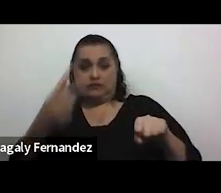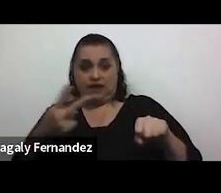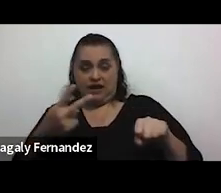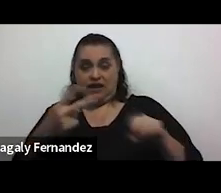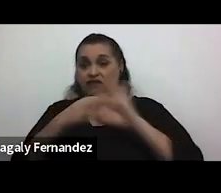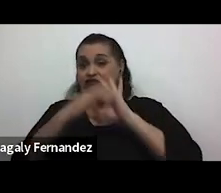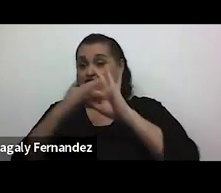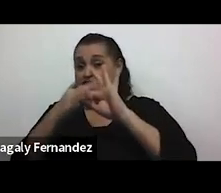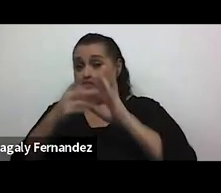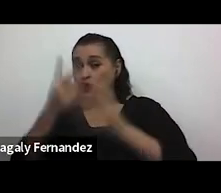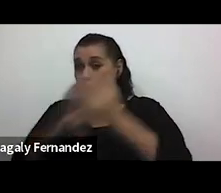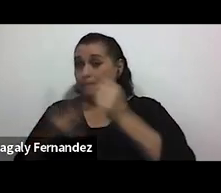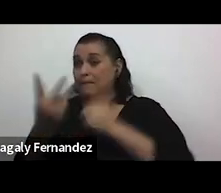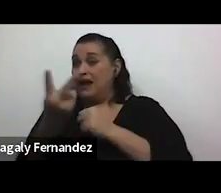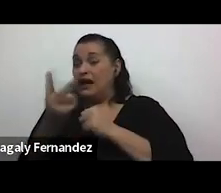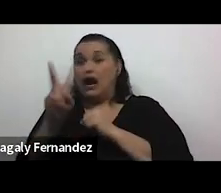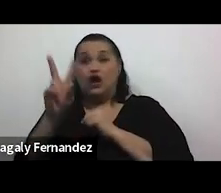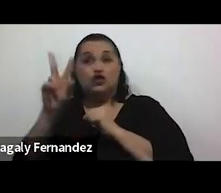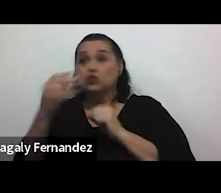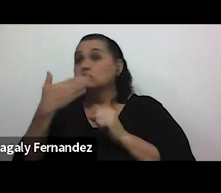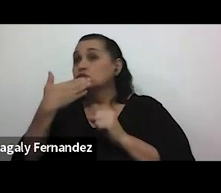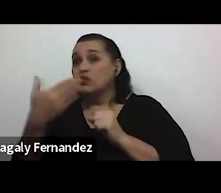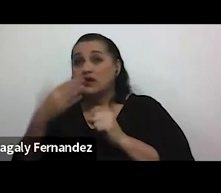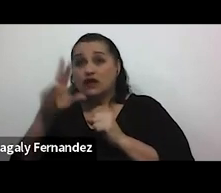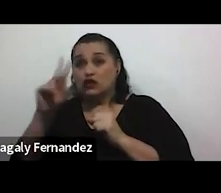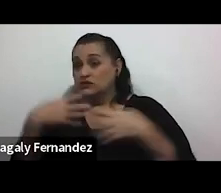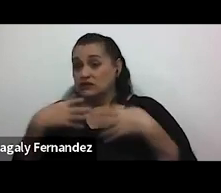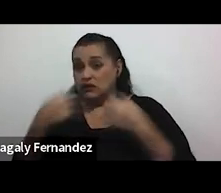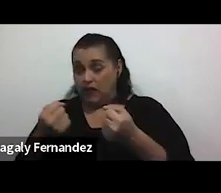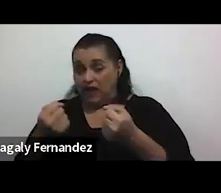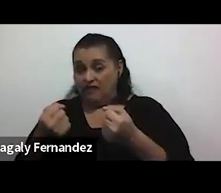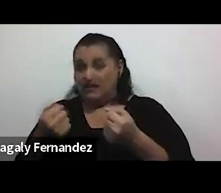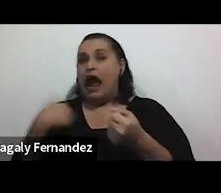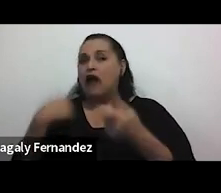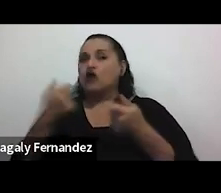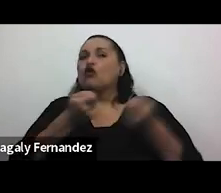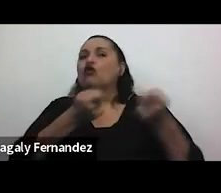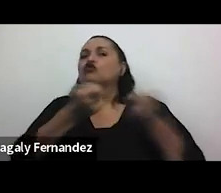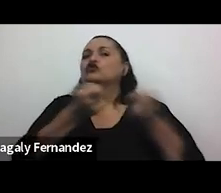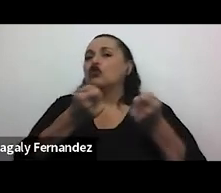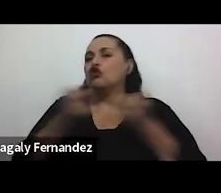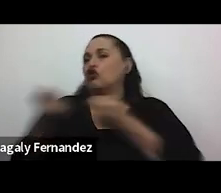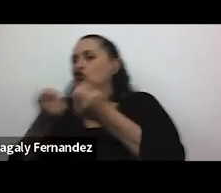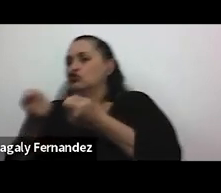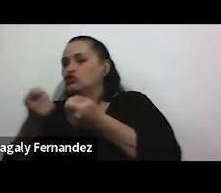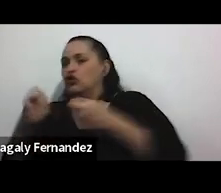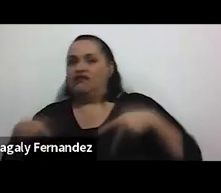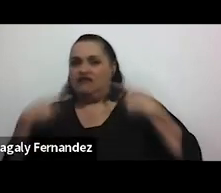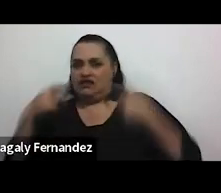relación de pareja no está siendo saludable es cuando hay control sobre la vida de la otra persona